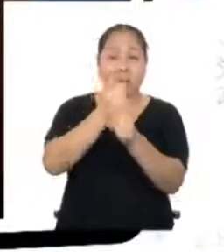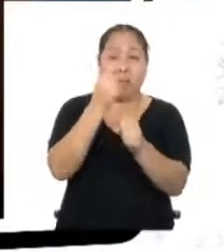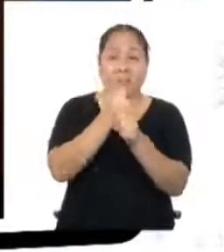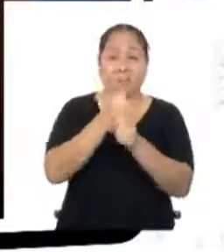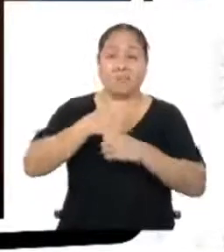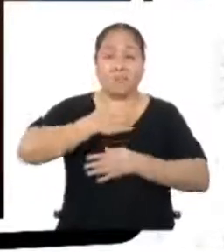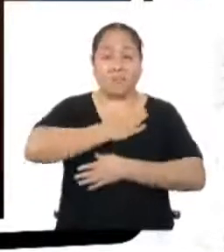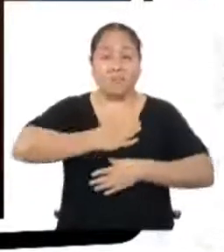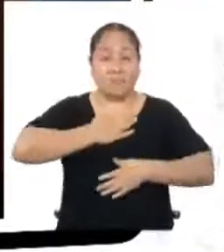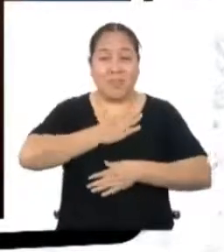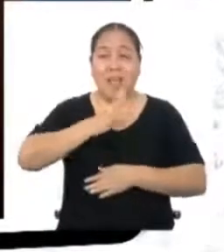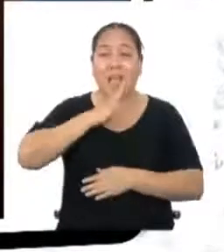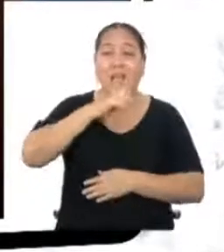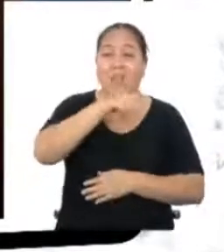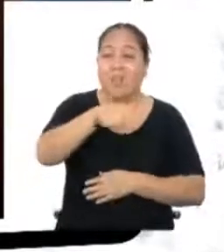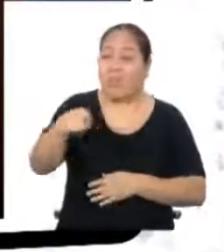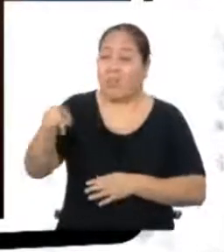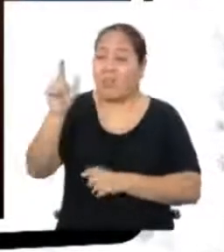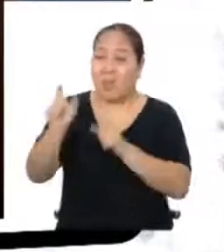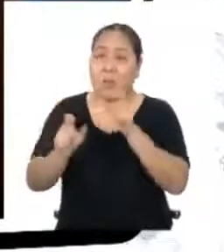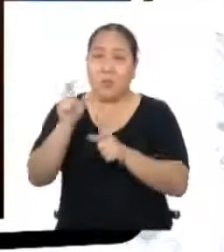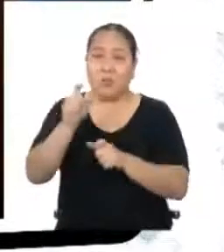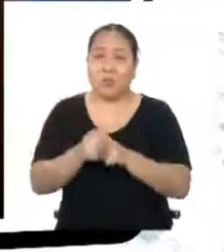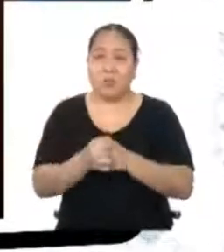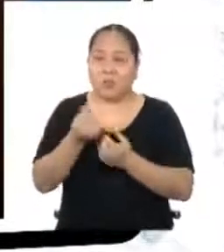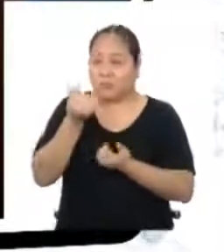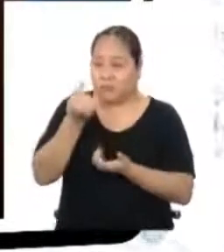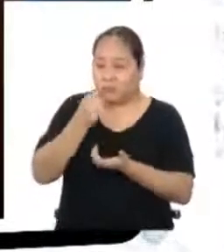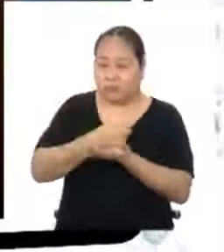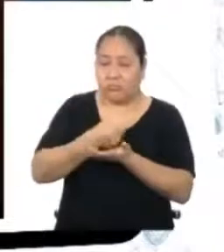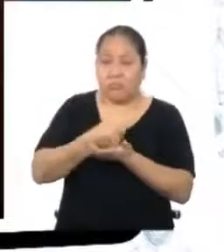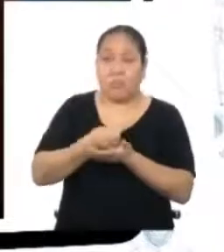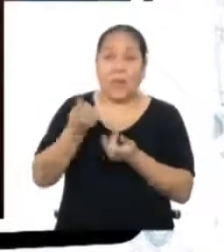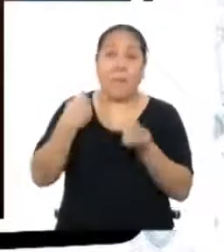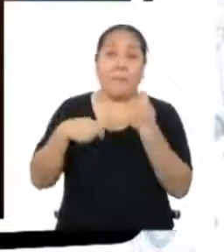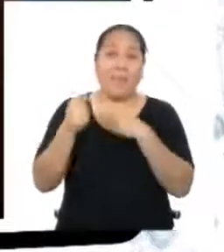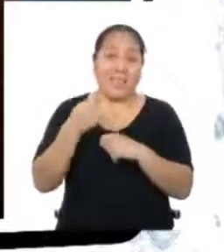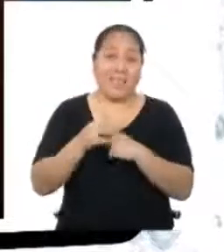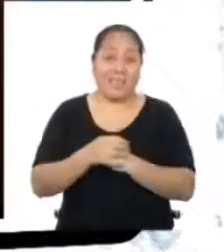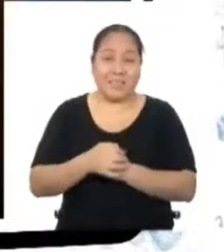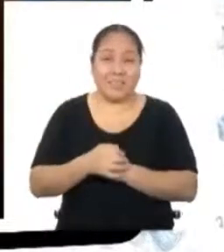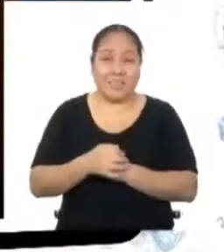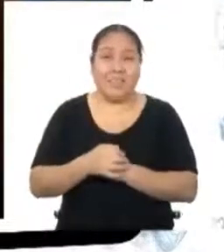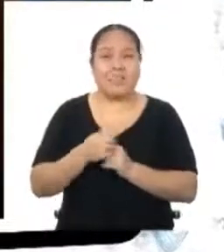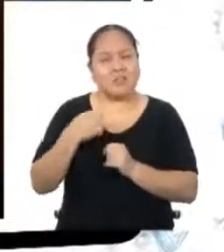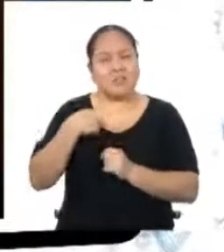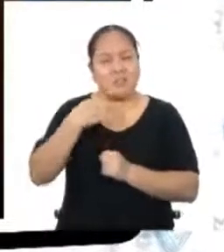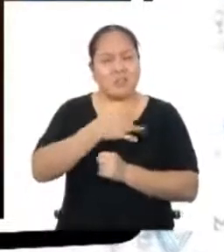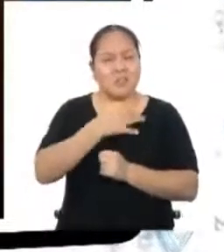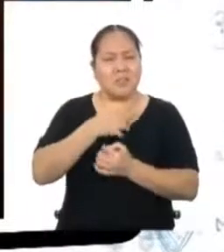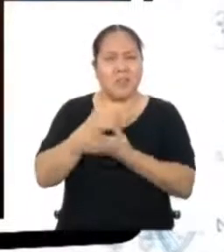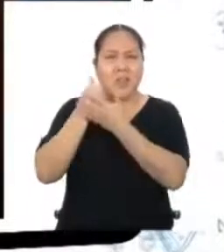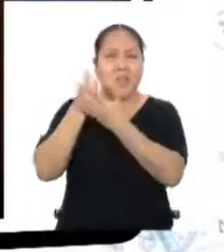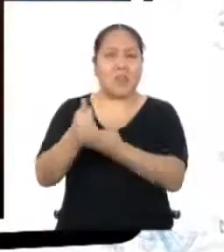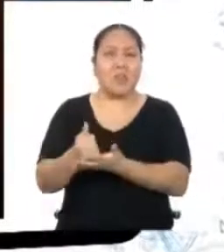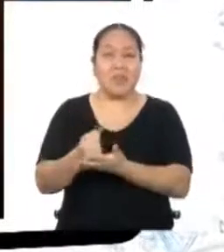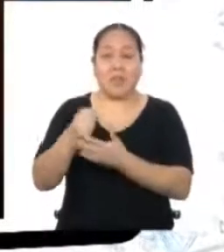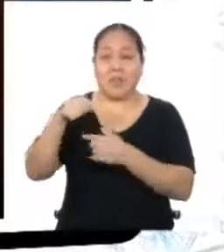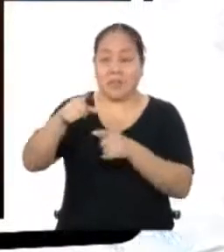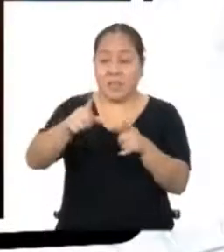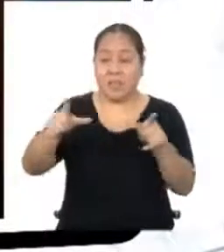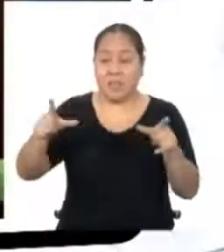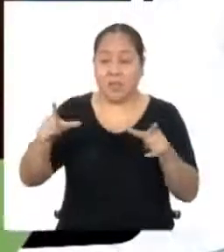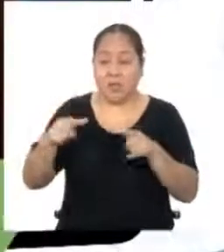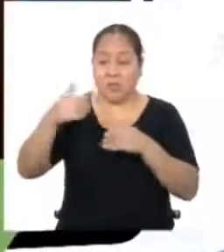divierto mucho hablando con la gente Sacando las cuentas de las ventas Además, siento que le ayudo mucho El puesto